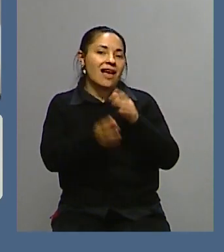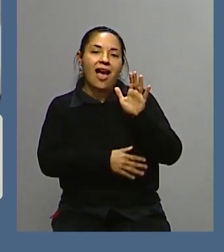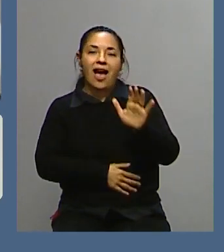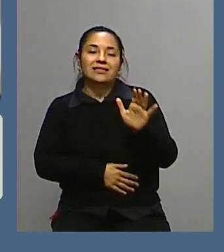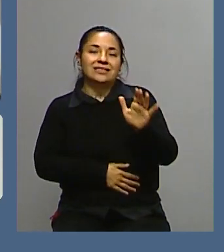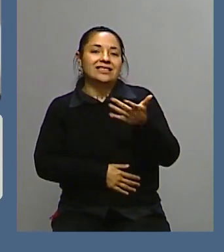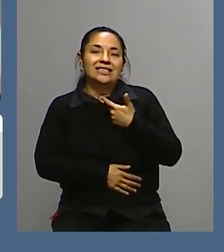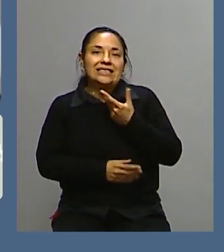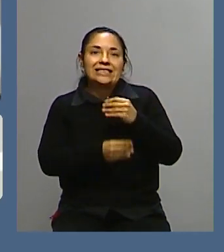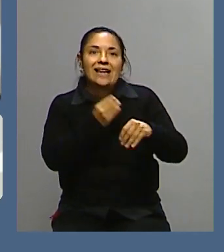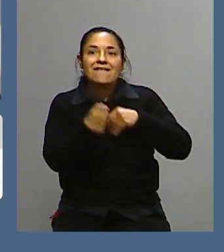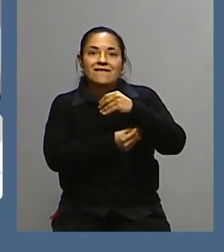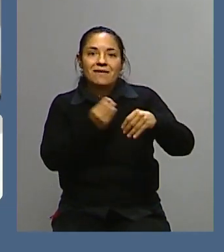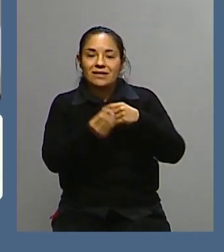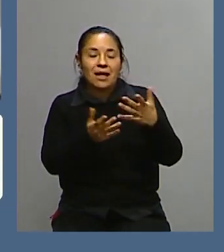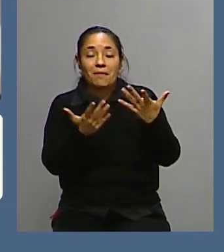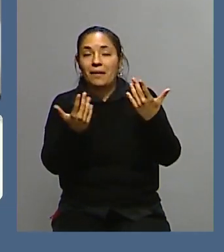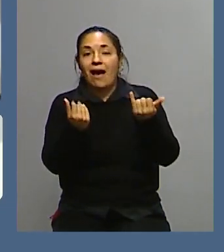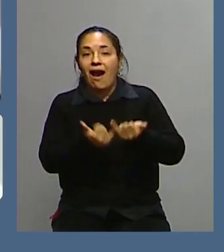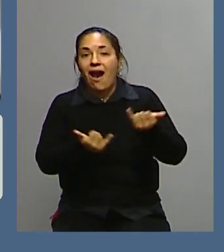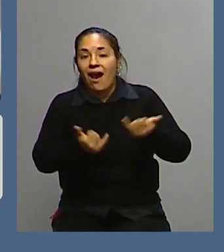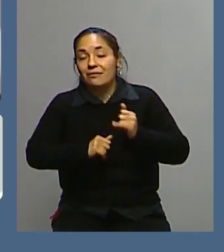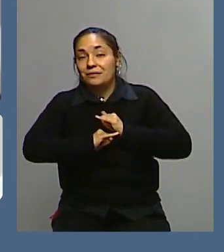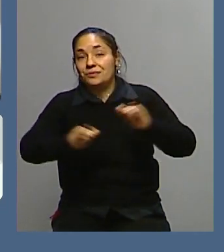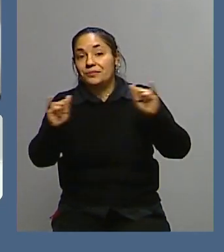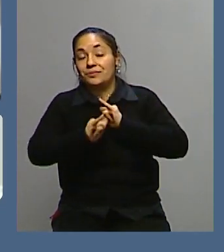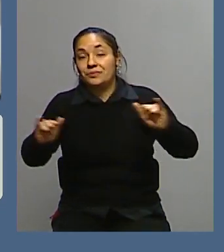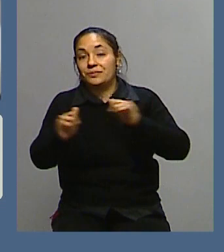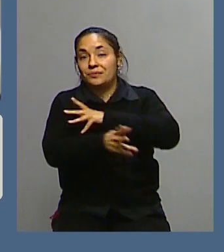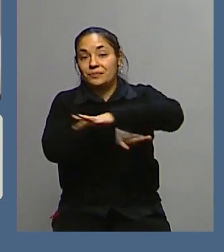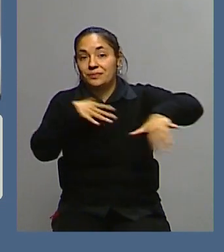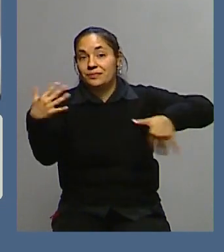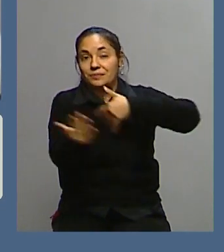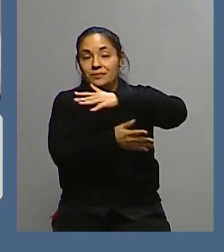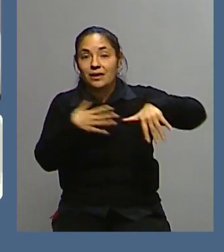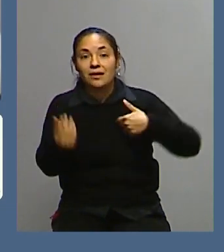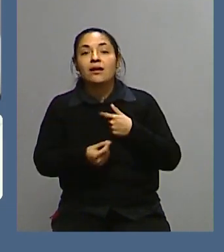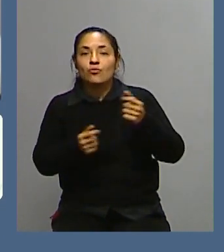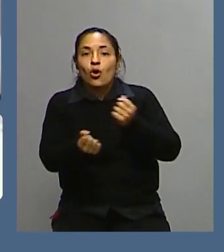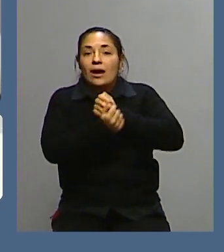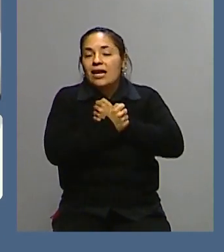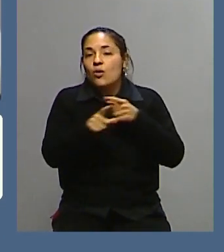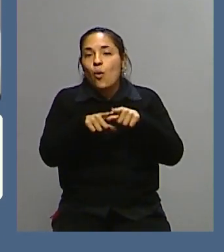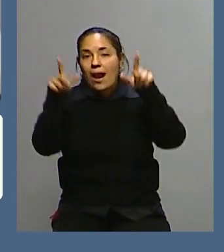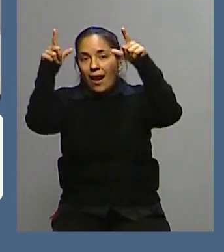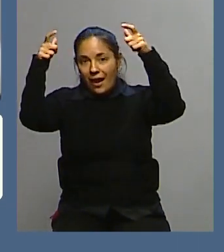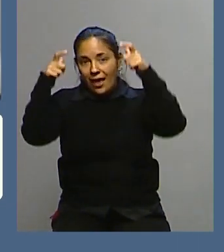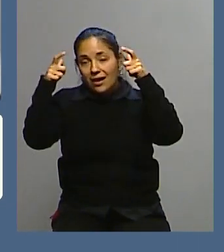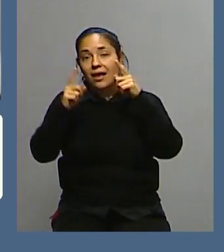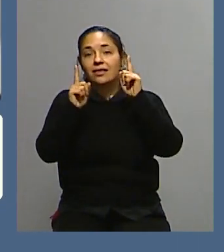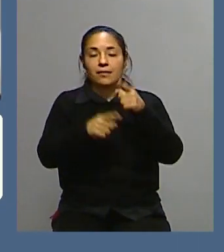es una familia rodeada de escándalos. Así como es muy querida, como la reina fue muy querida y como el príncipe